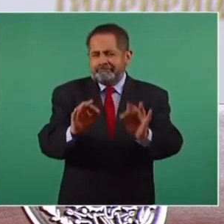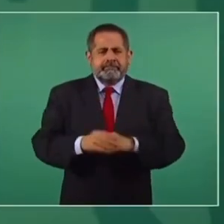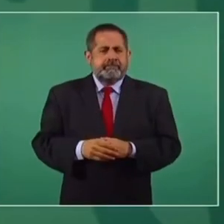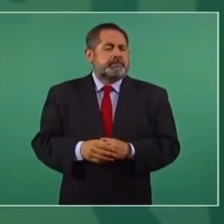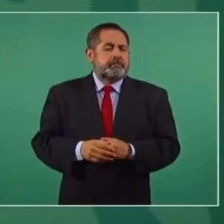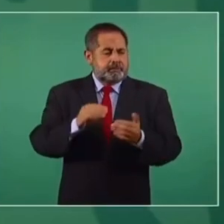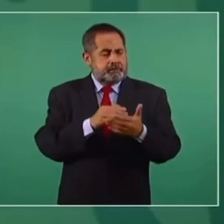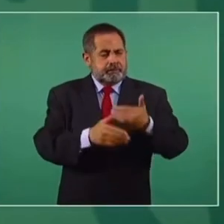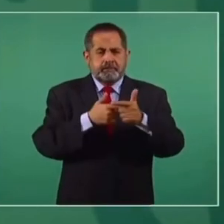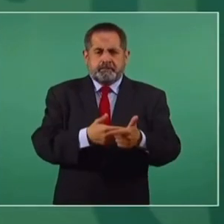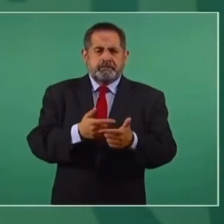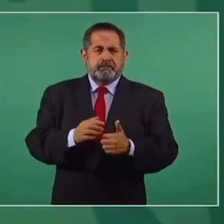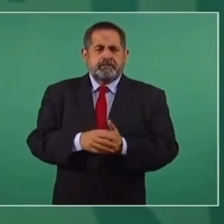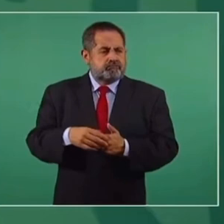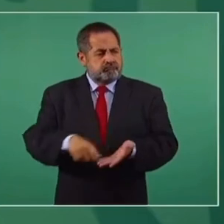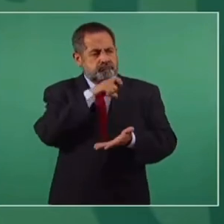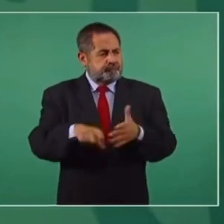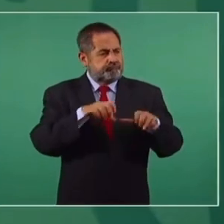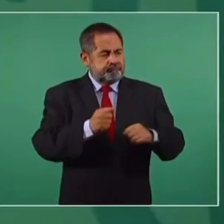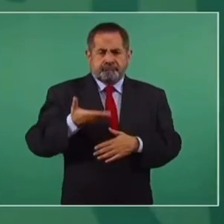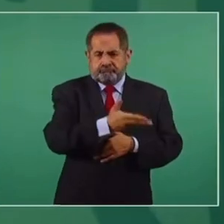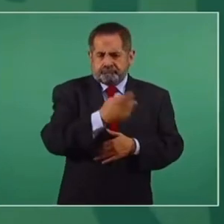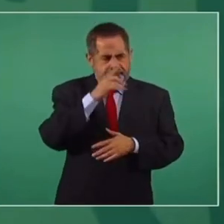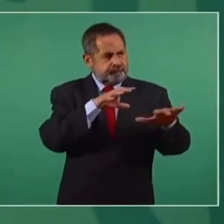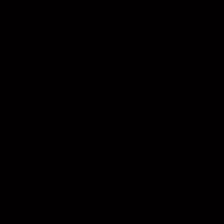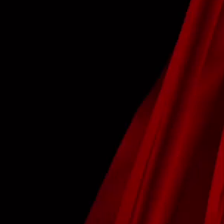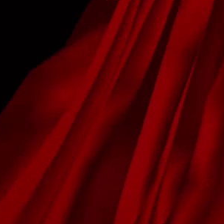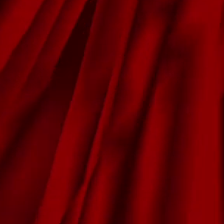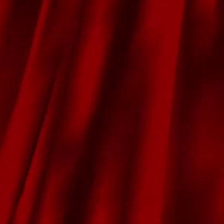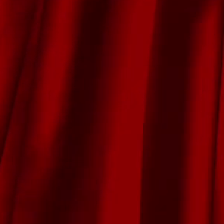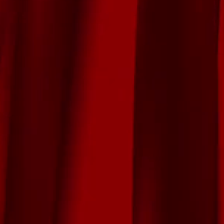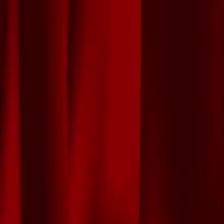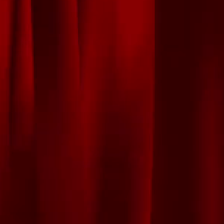Sigue firme la compra de la refinería.